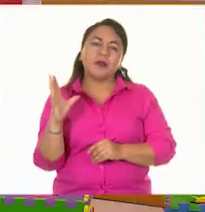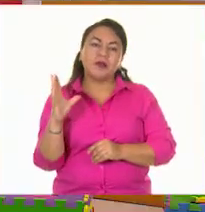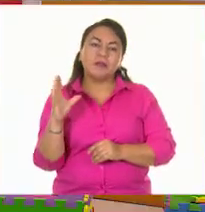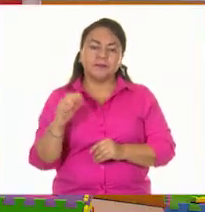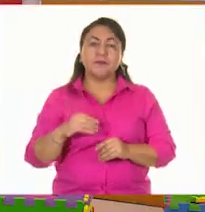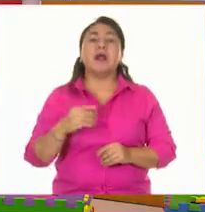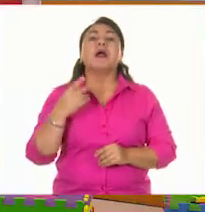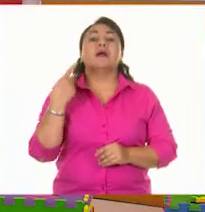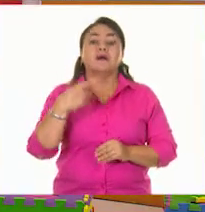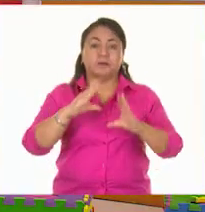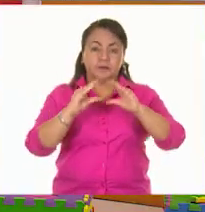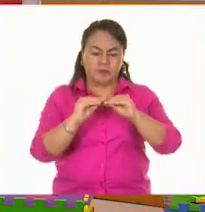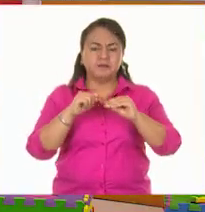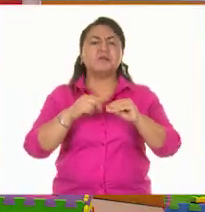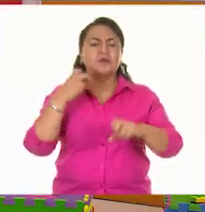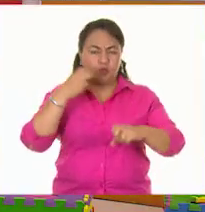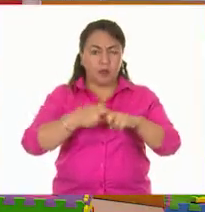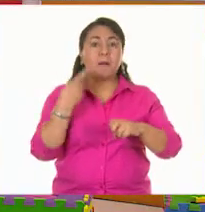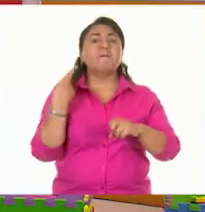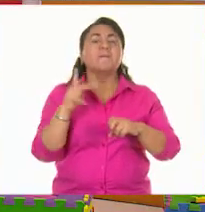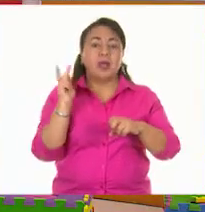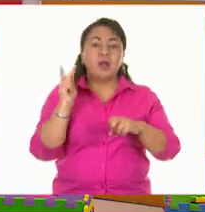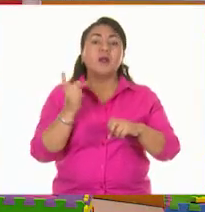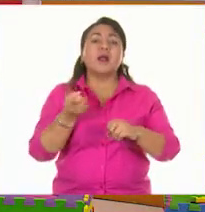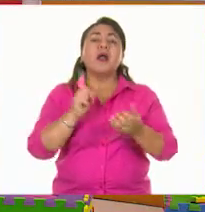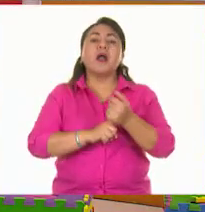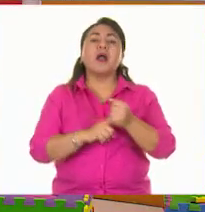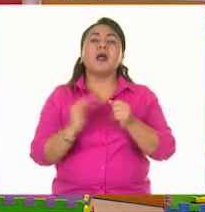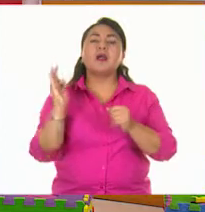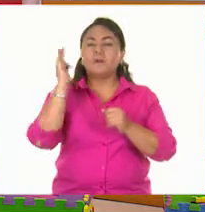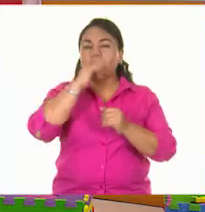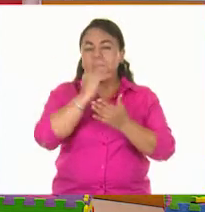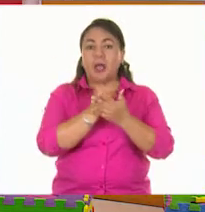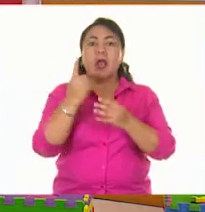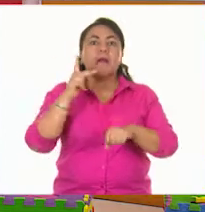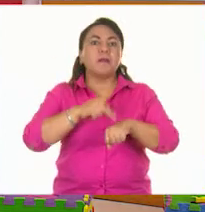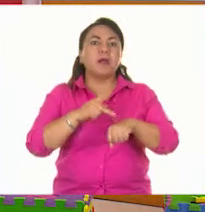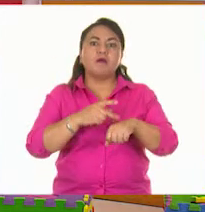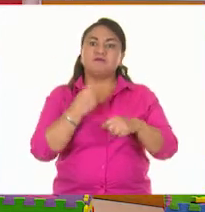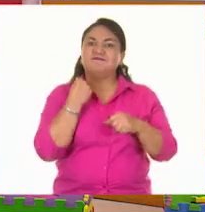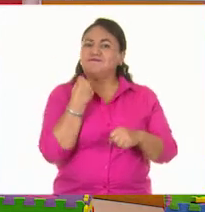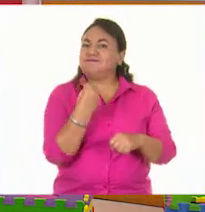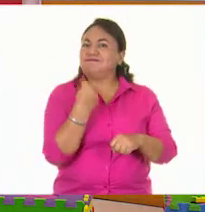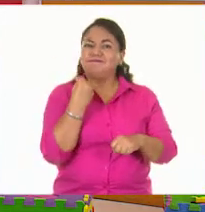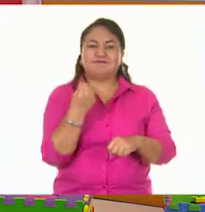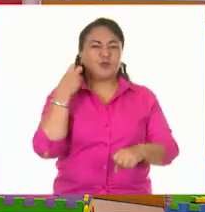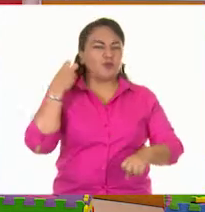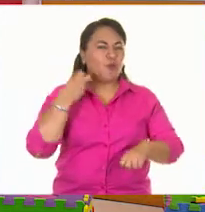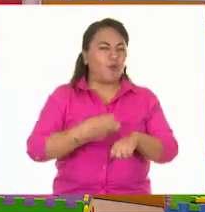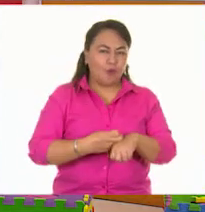quiere decir que la esponja sí tiene rigidez, pero su rigidez es menor que la de una piedra. Habrá otra